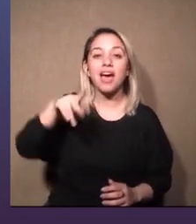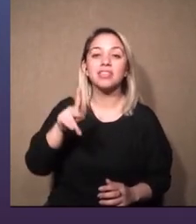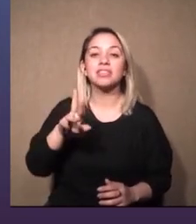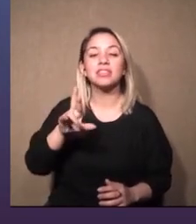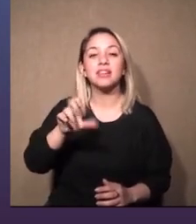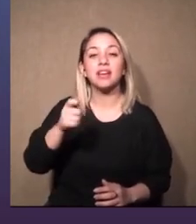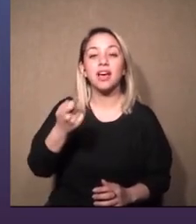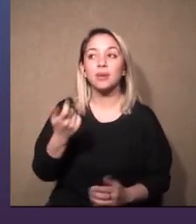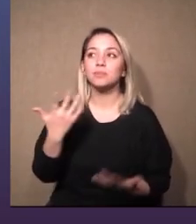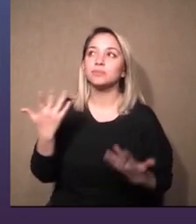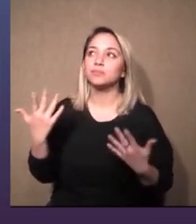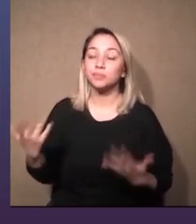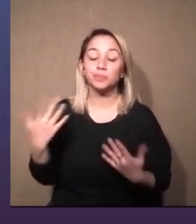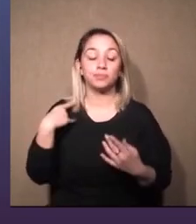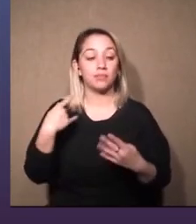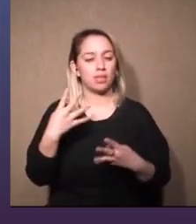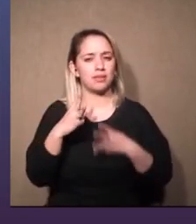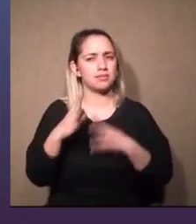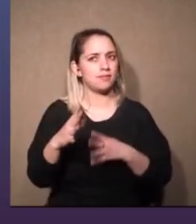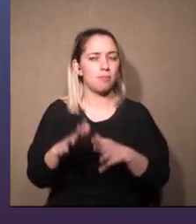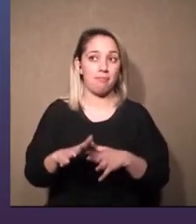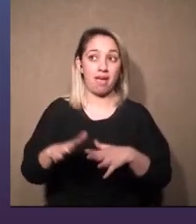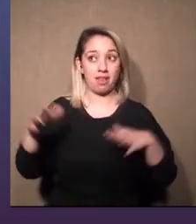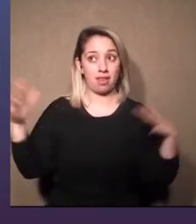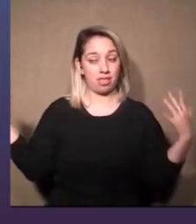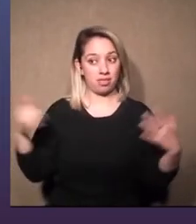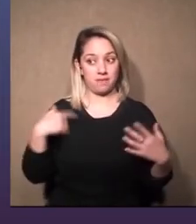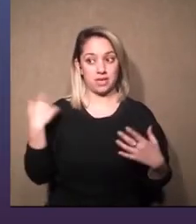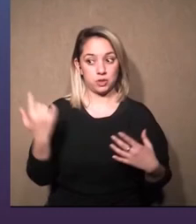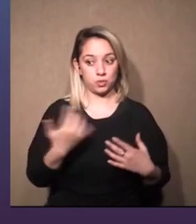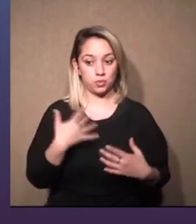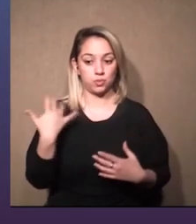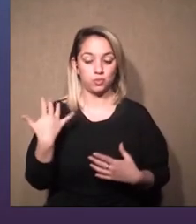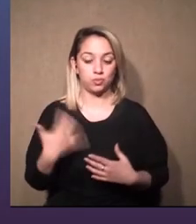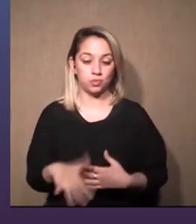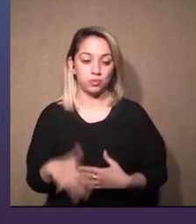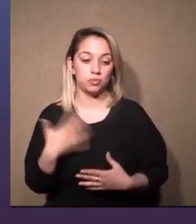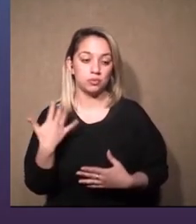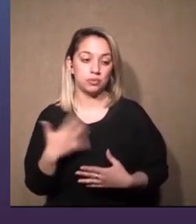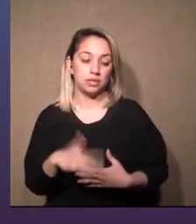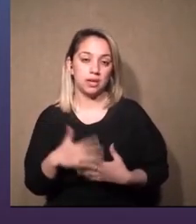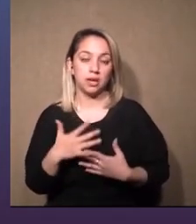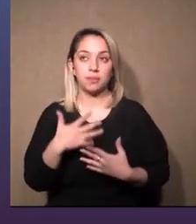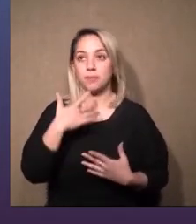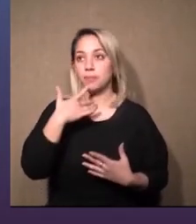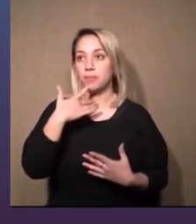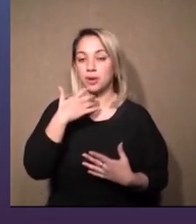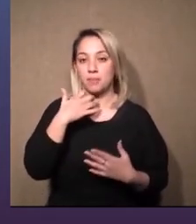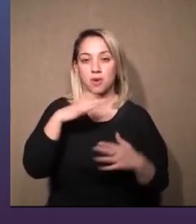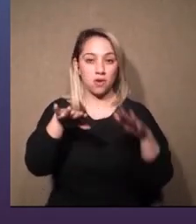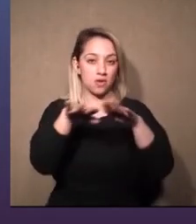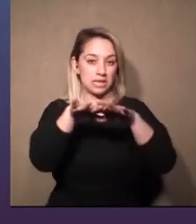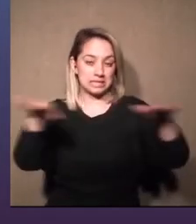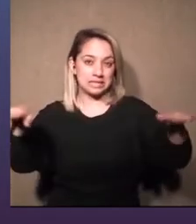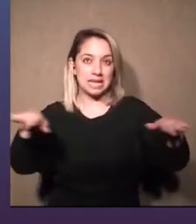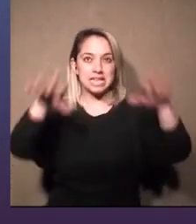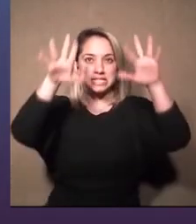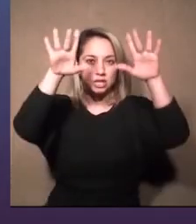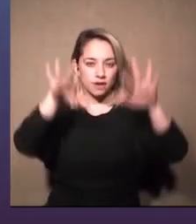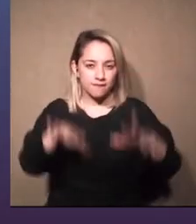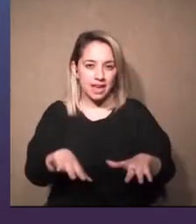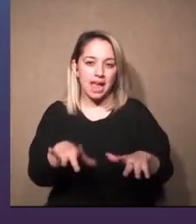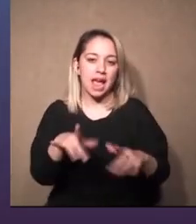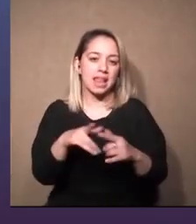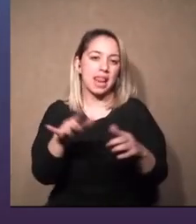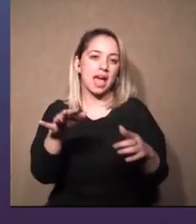bueno el desafío más grande para nosotros es que el diseño de la escenografía lo que se